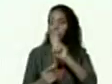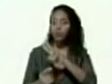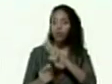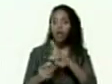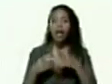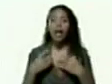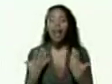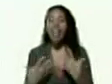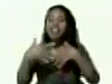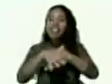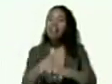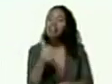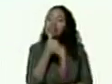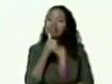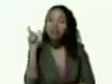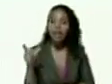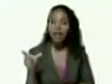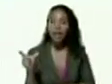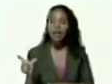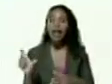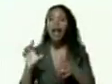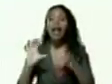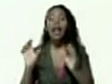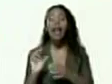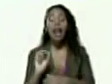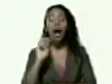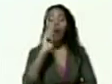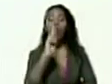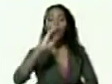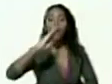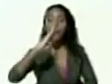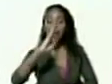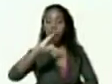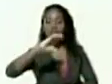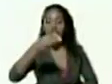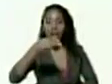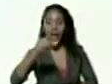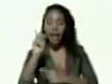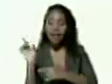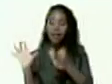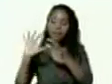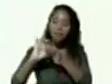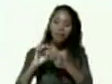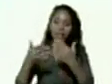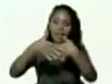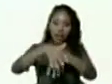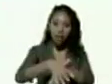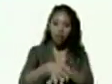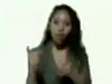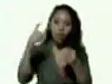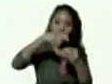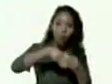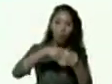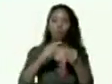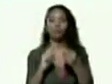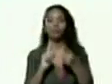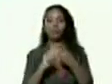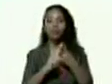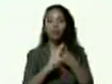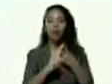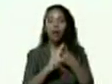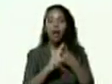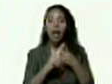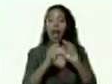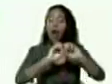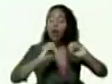las integran las unidades de batalla Bolívar Chávez quiere decir la organización en